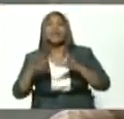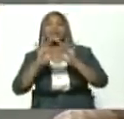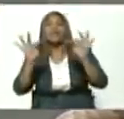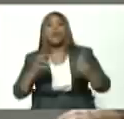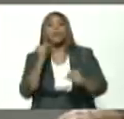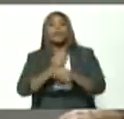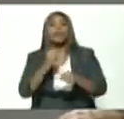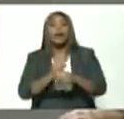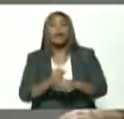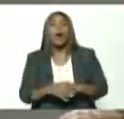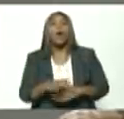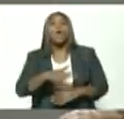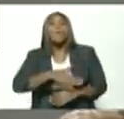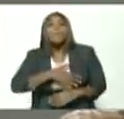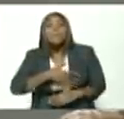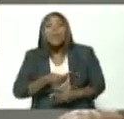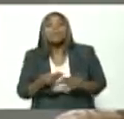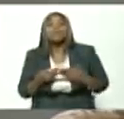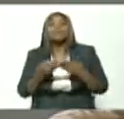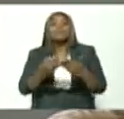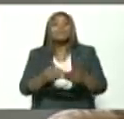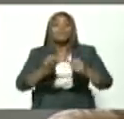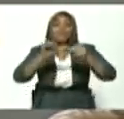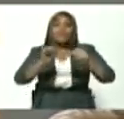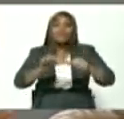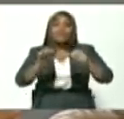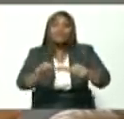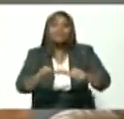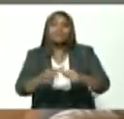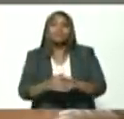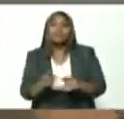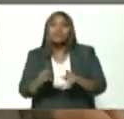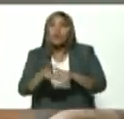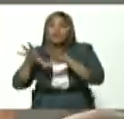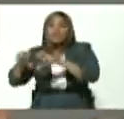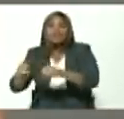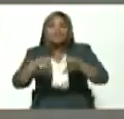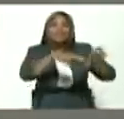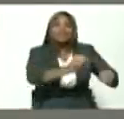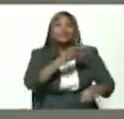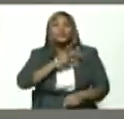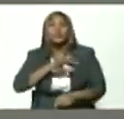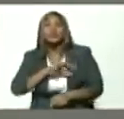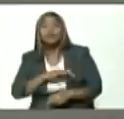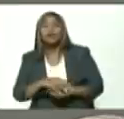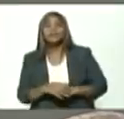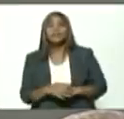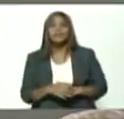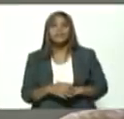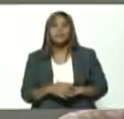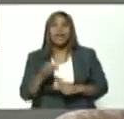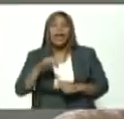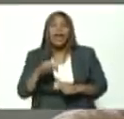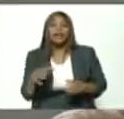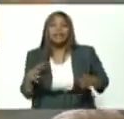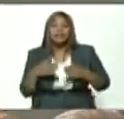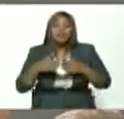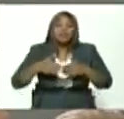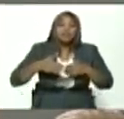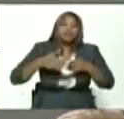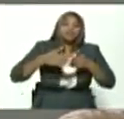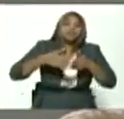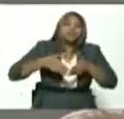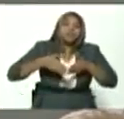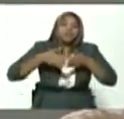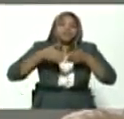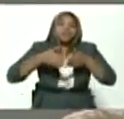trabajo para garantizar mantener nuestras conquistas sociales en este marco donde el imperialismo aun